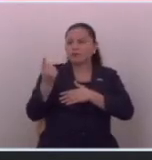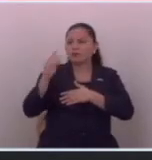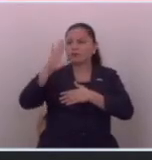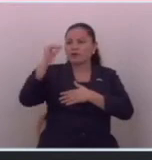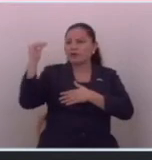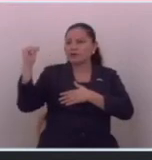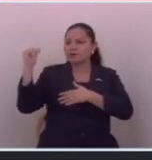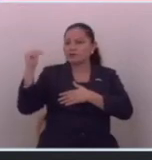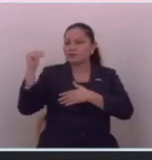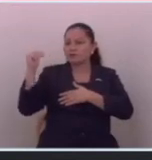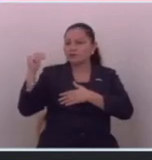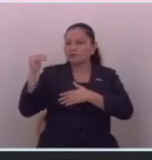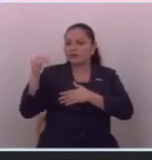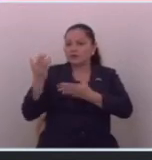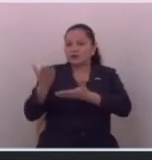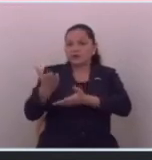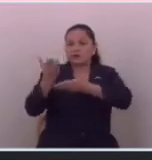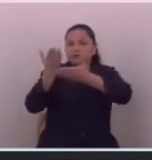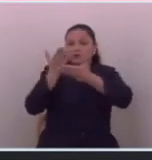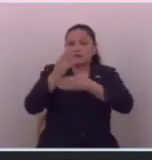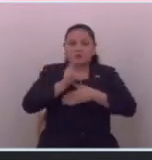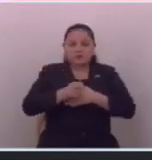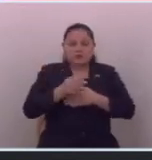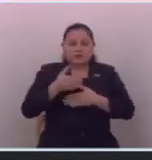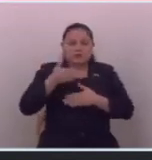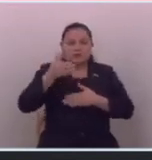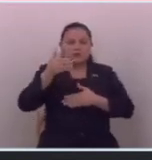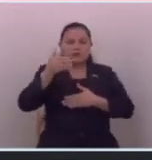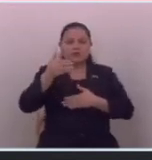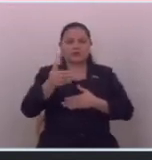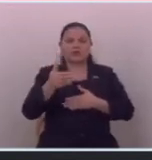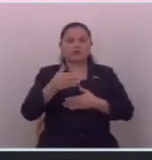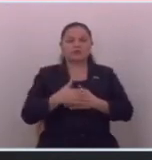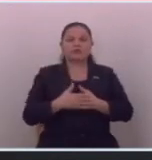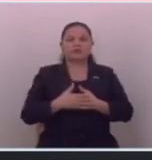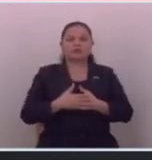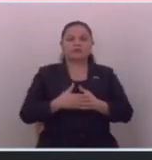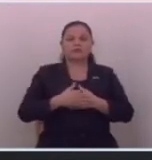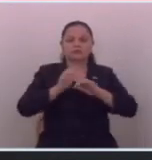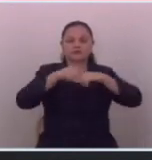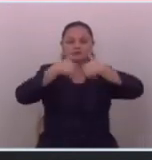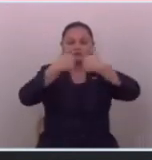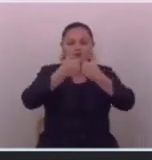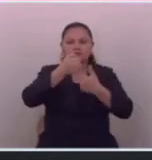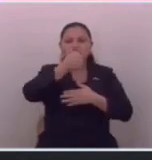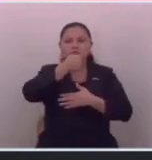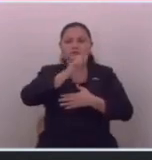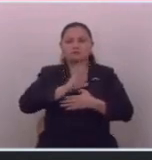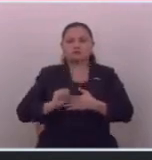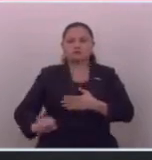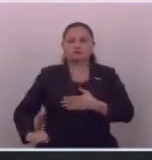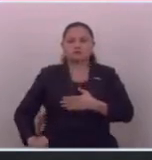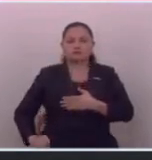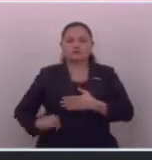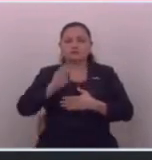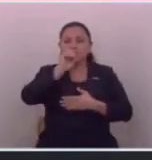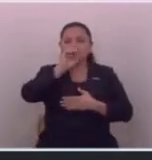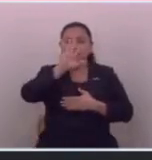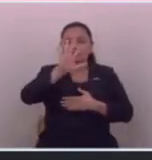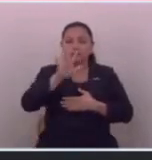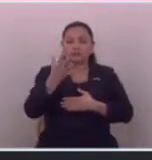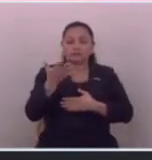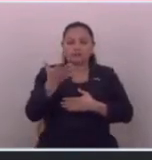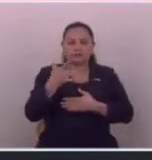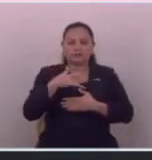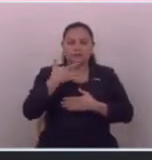en ese mismo año la asociación de periodistas salvadoreñas dijo que